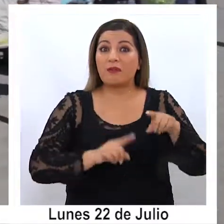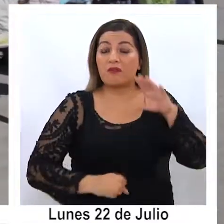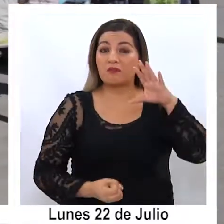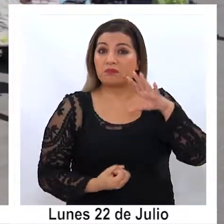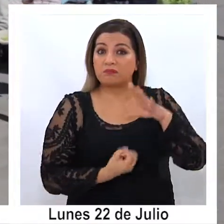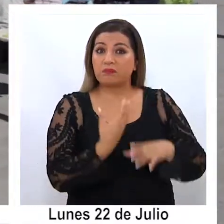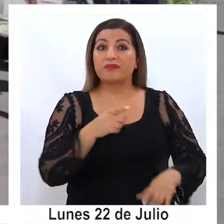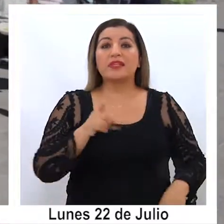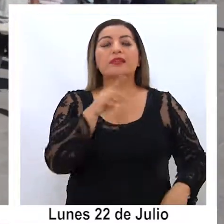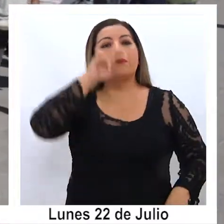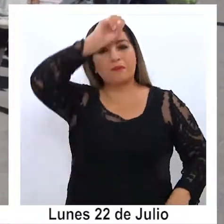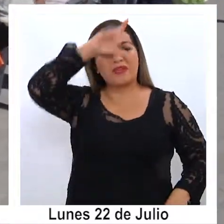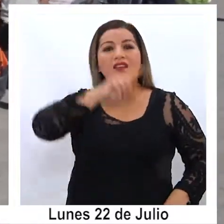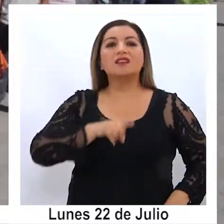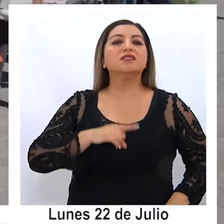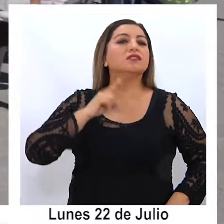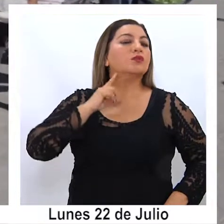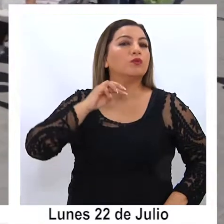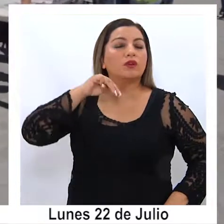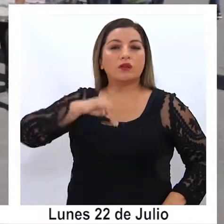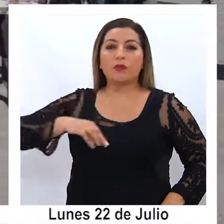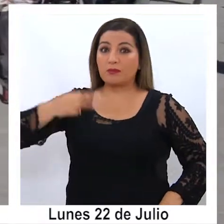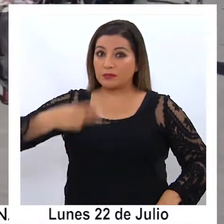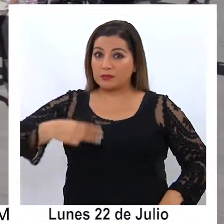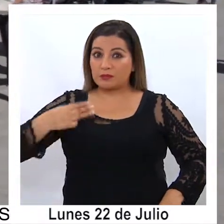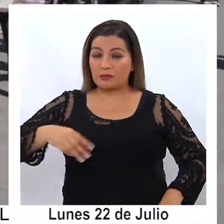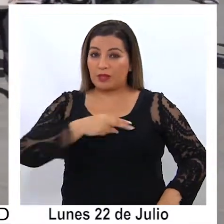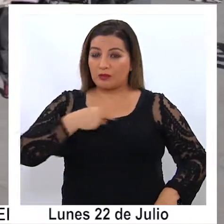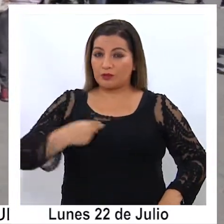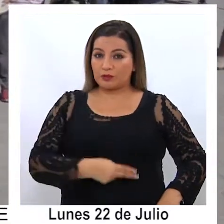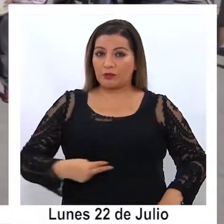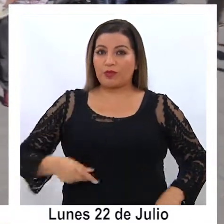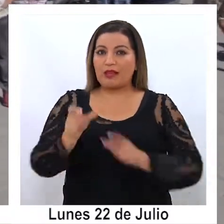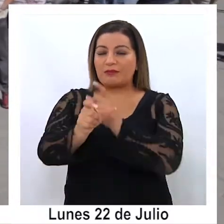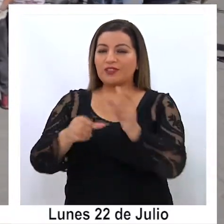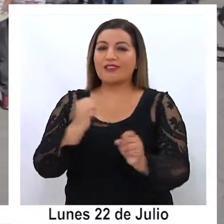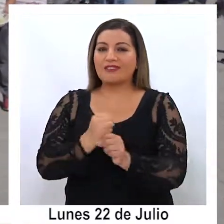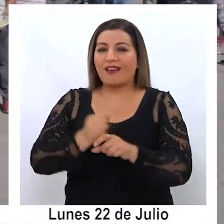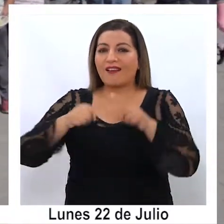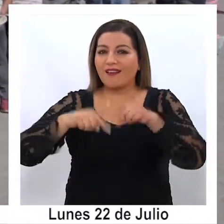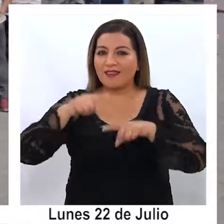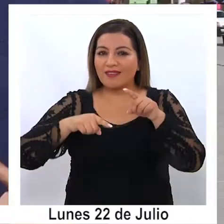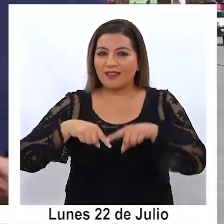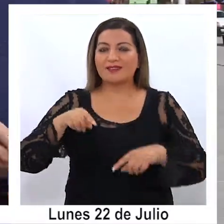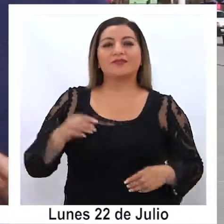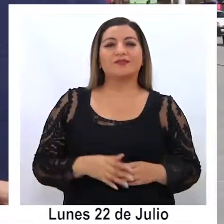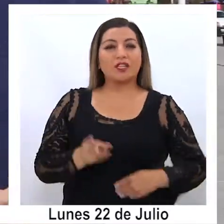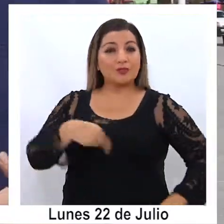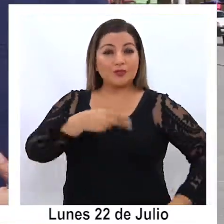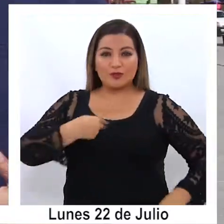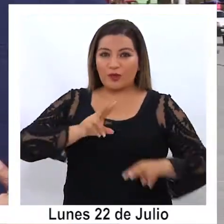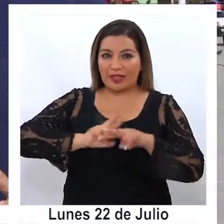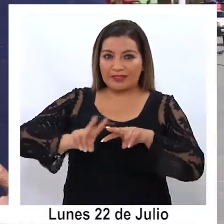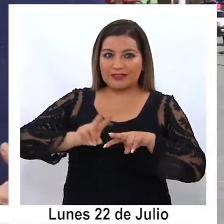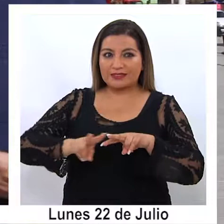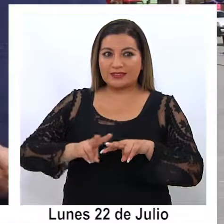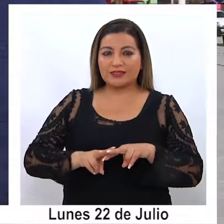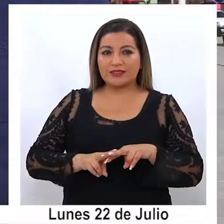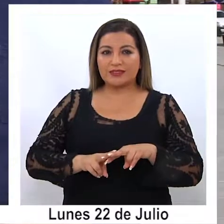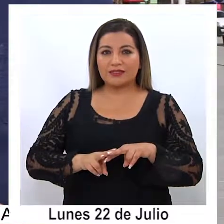Fértil de SQM, la Municipalidad de Pozo Almonte y los agricultores de la zona. Y lo que hicimos fue